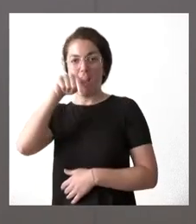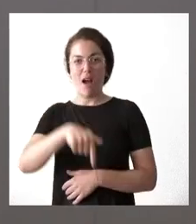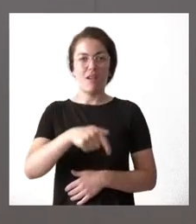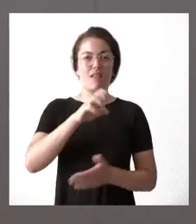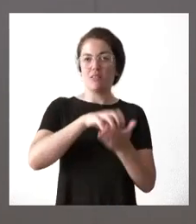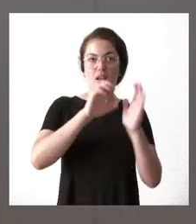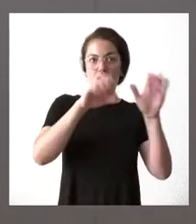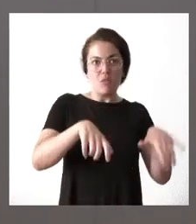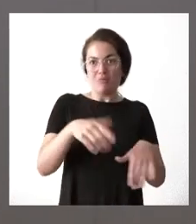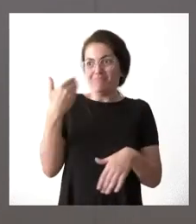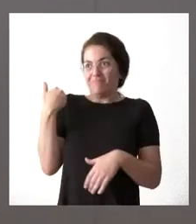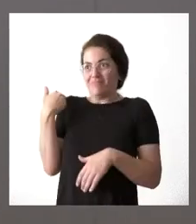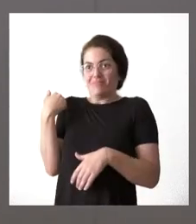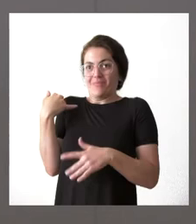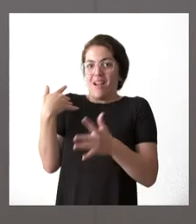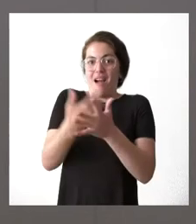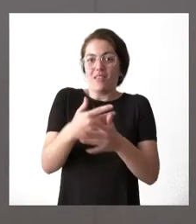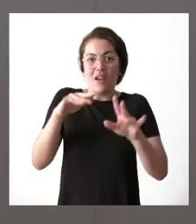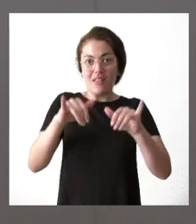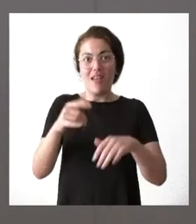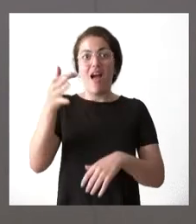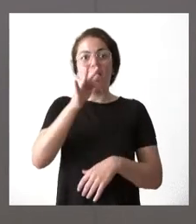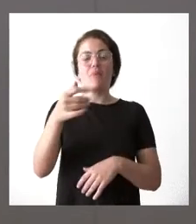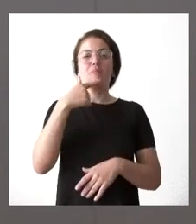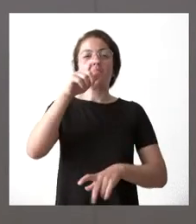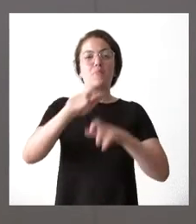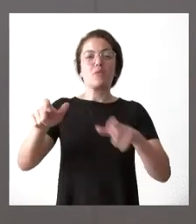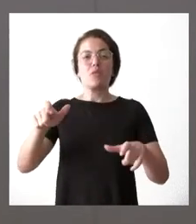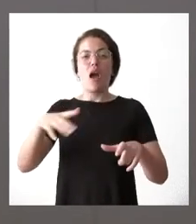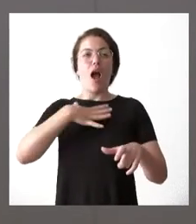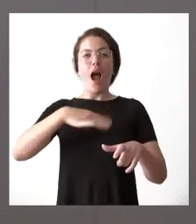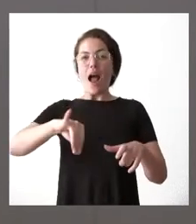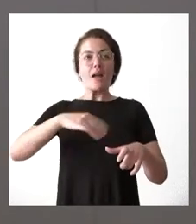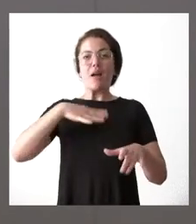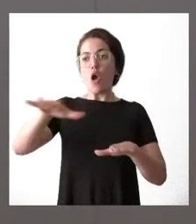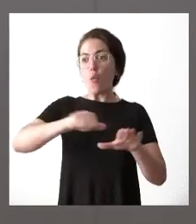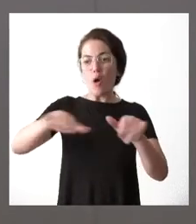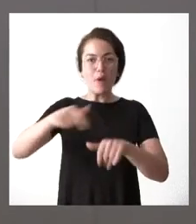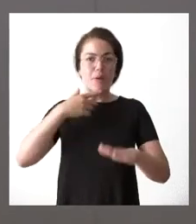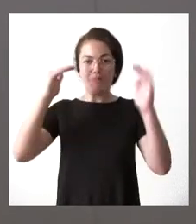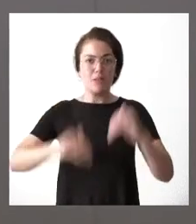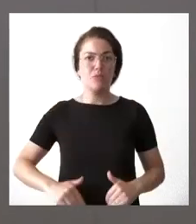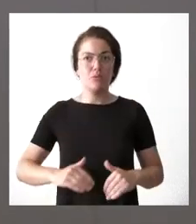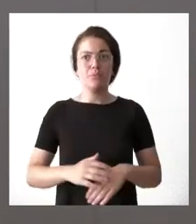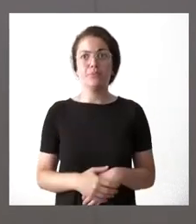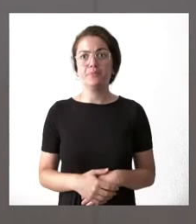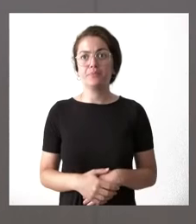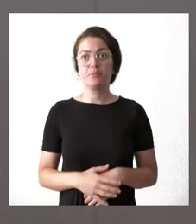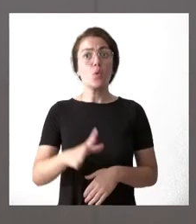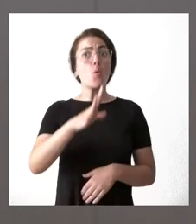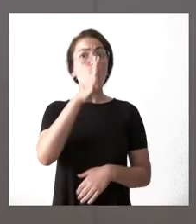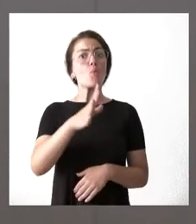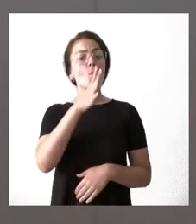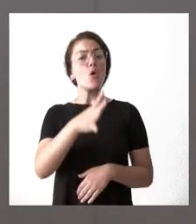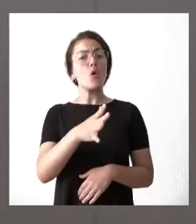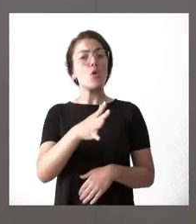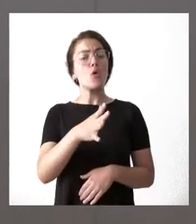viene aparejada de una clara pérdida del poder adquisitivo por parte de muchísimas personas, de muchísimos trabajadores. ¿A qué se debe? ¿Cuál es la causa